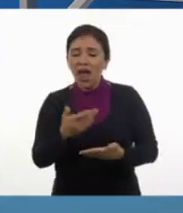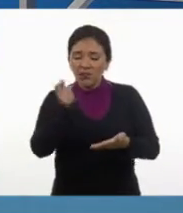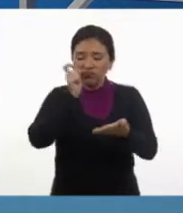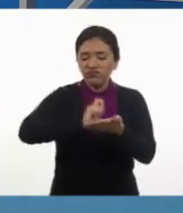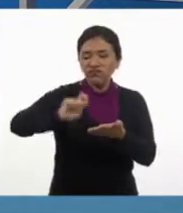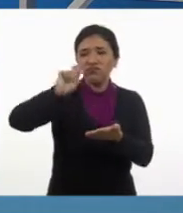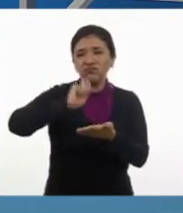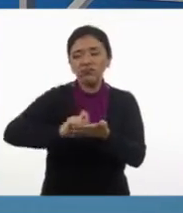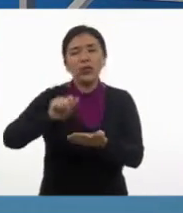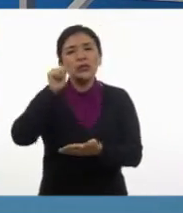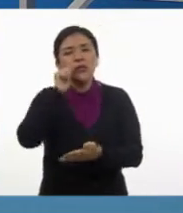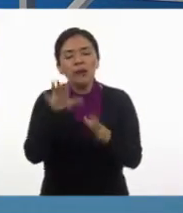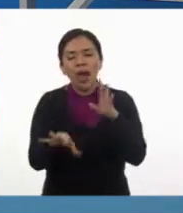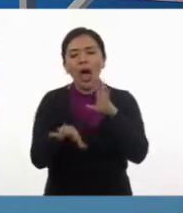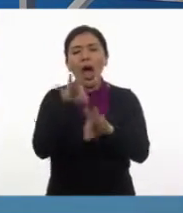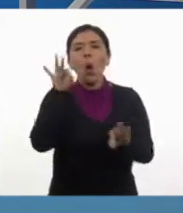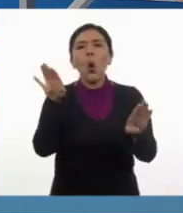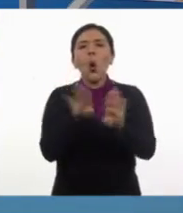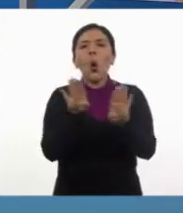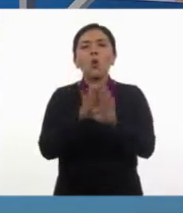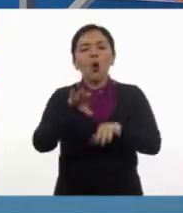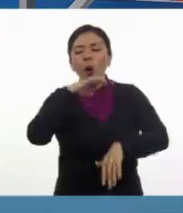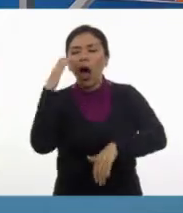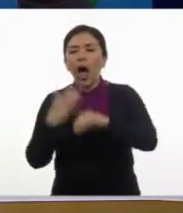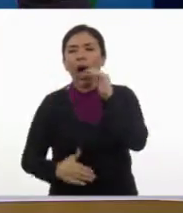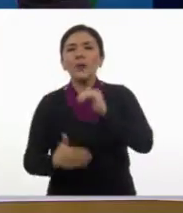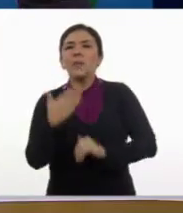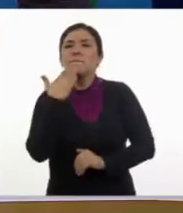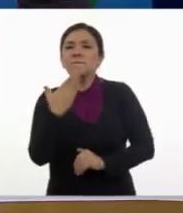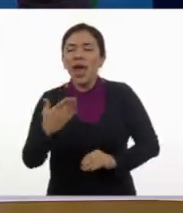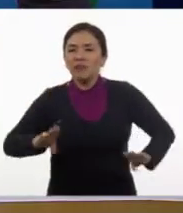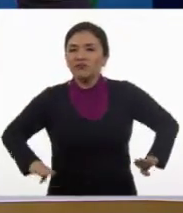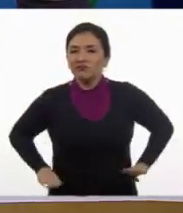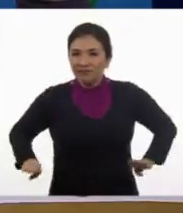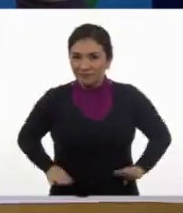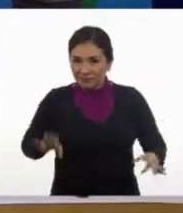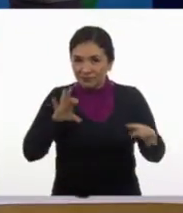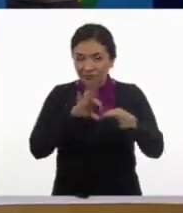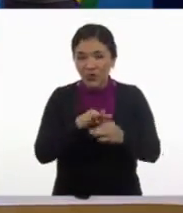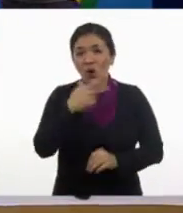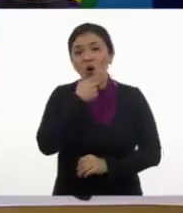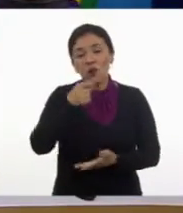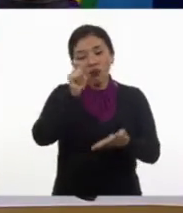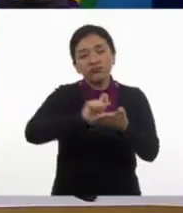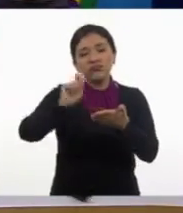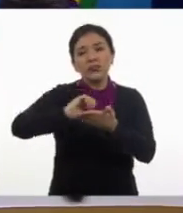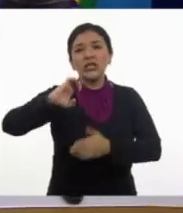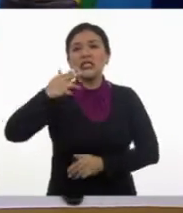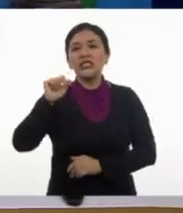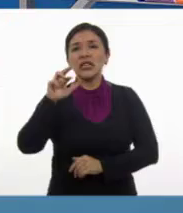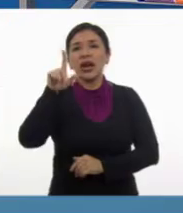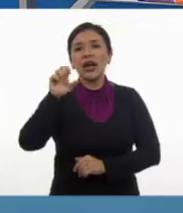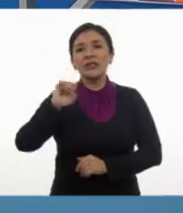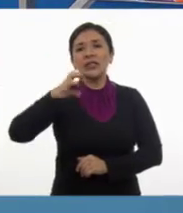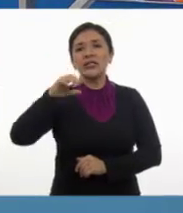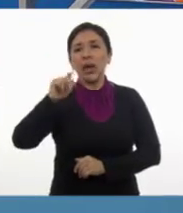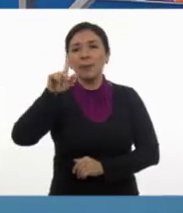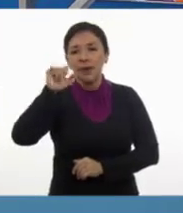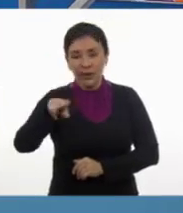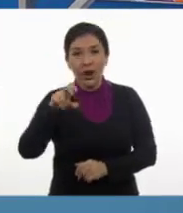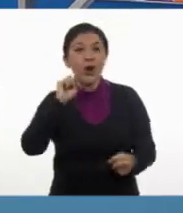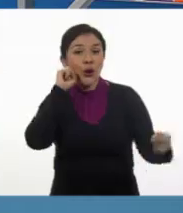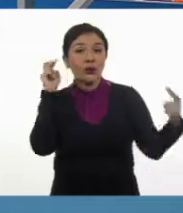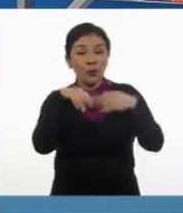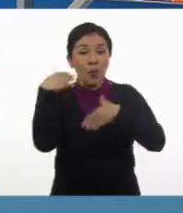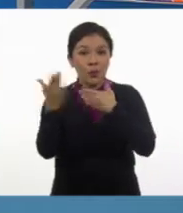encuentra un final perfecto. Charles Chaplin. Nos vemos la próxima clase o